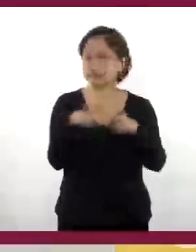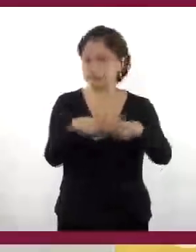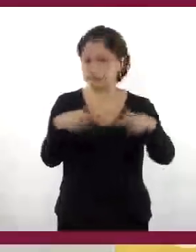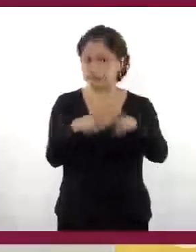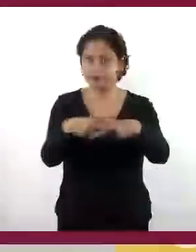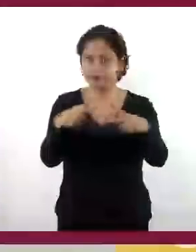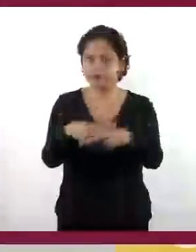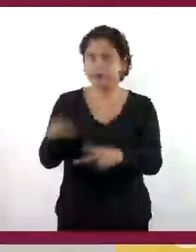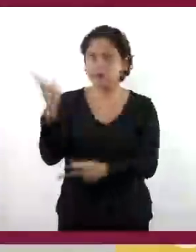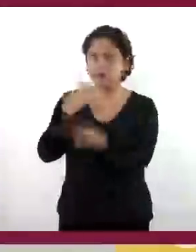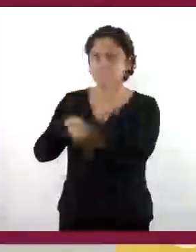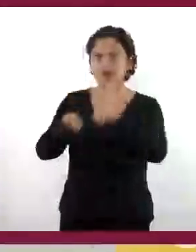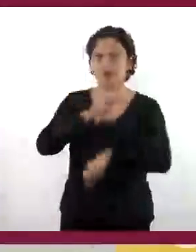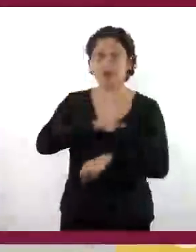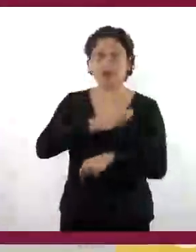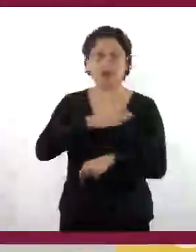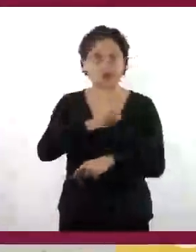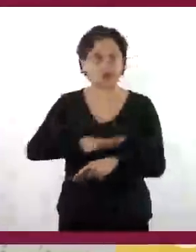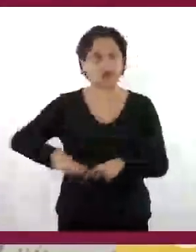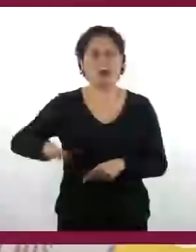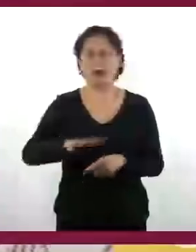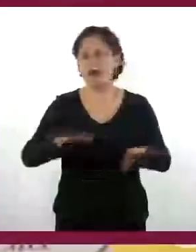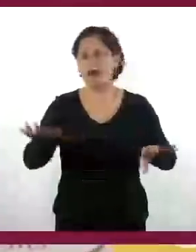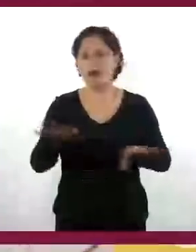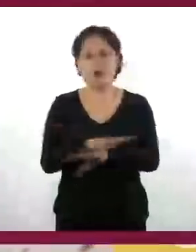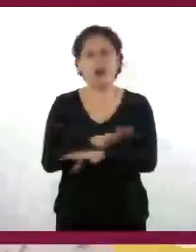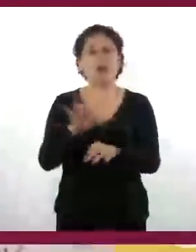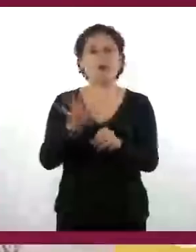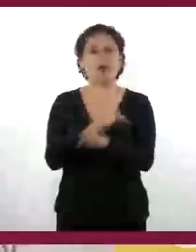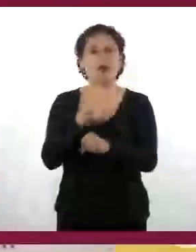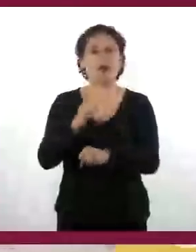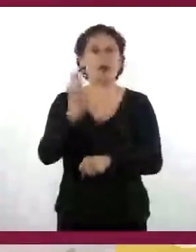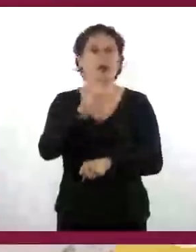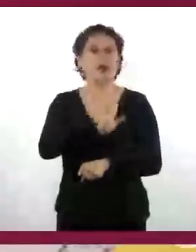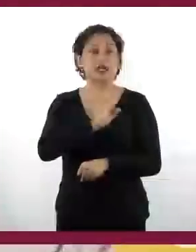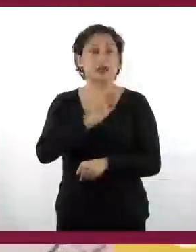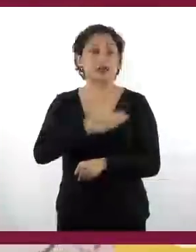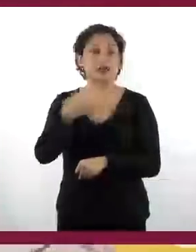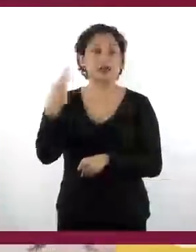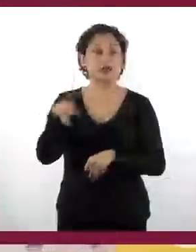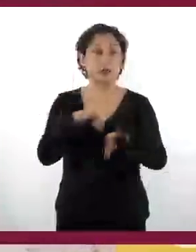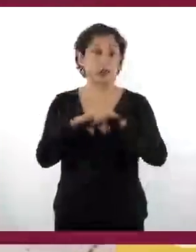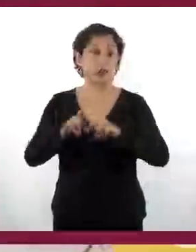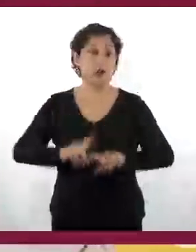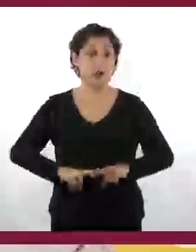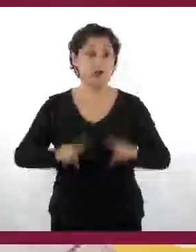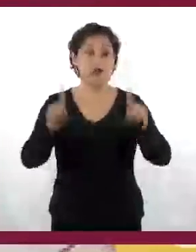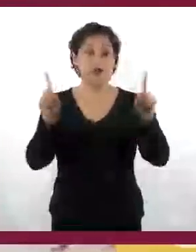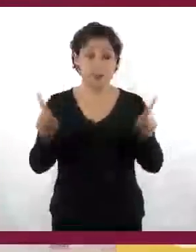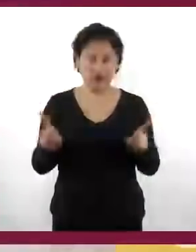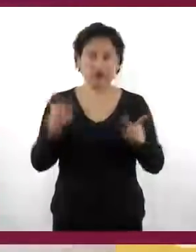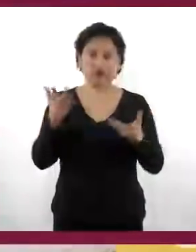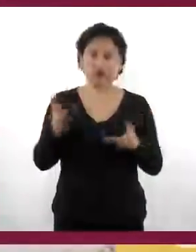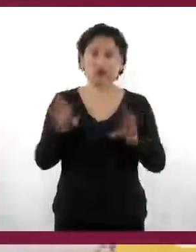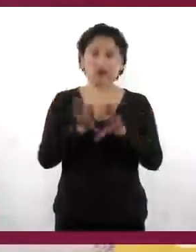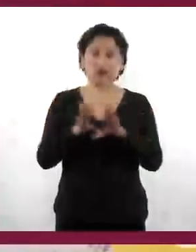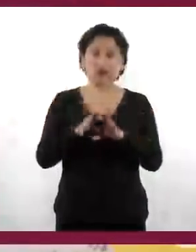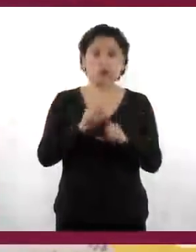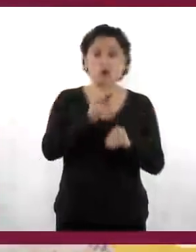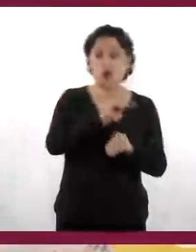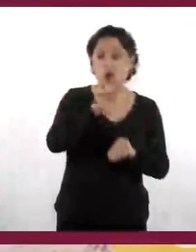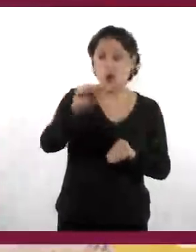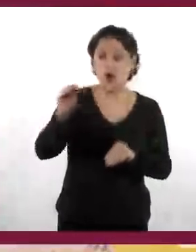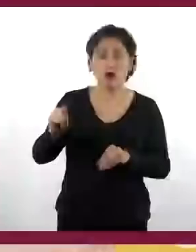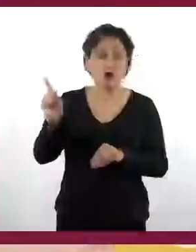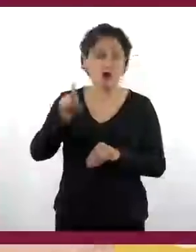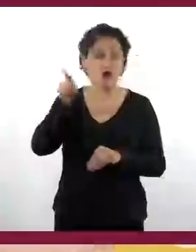se ve alterado. Porque el patrón de ocupación español es distinto. Obviamente no se trata de territorios de recorrido, sino